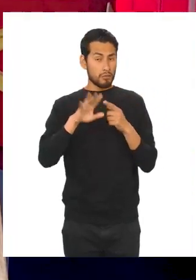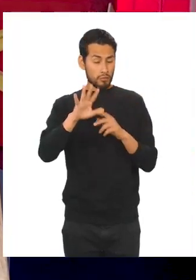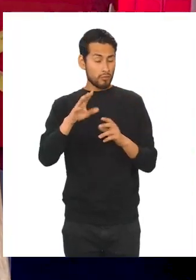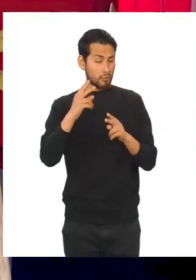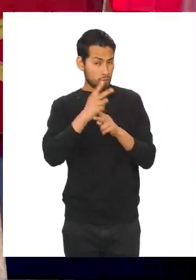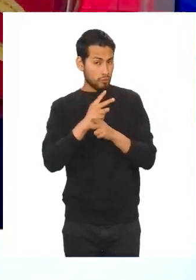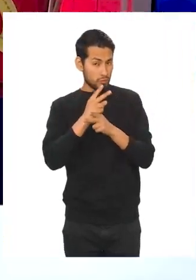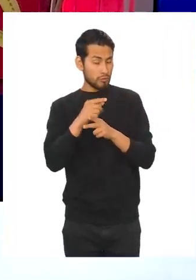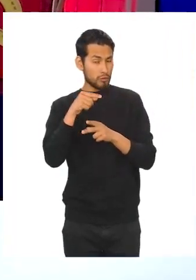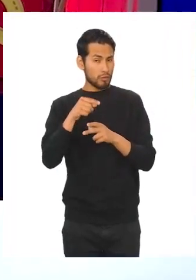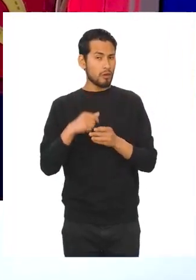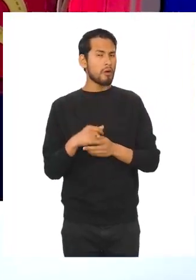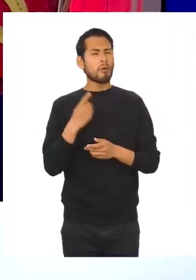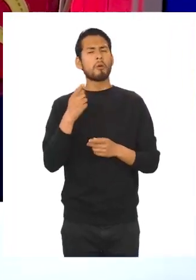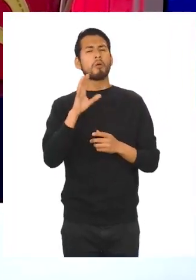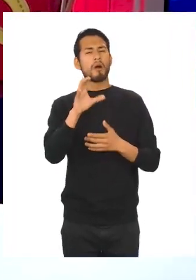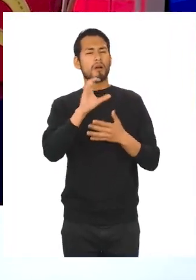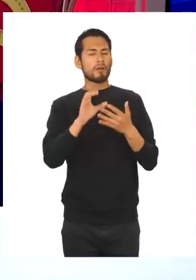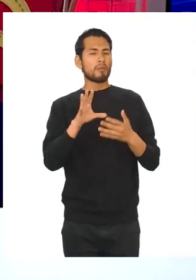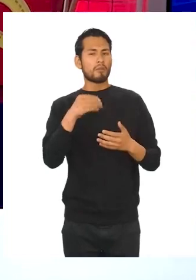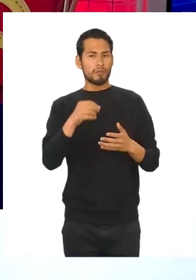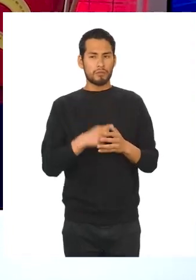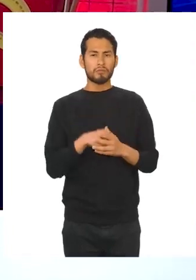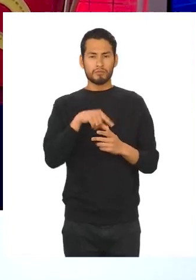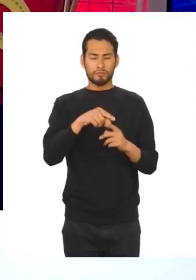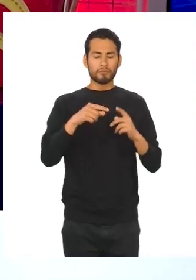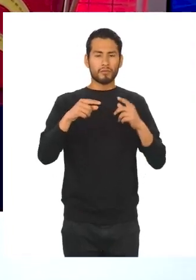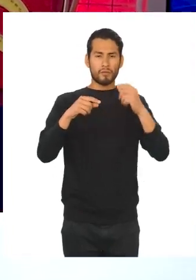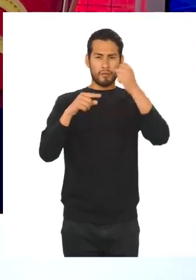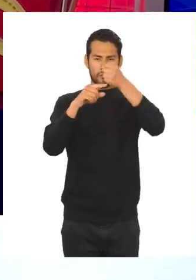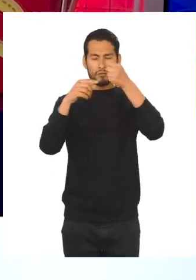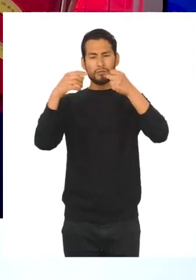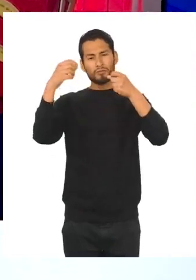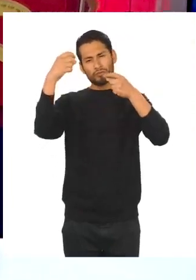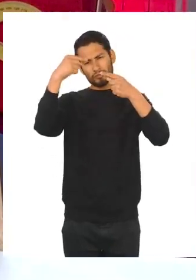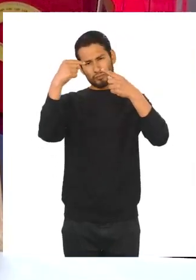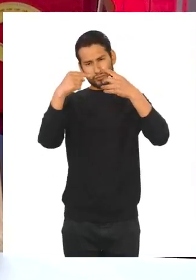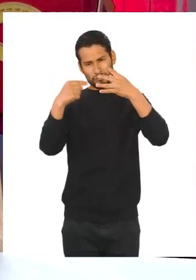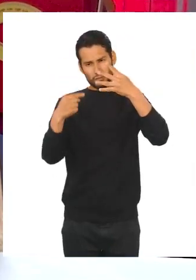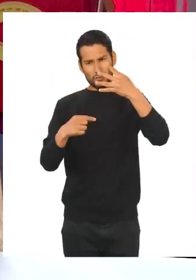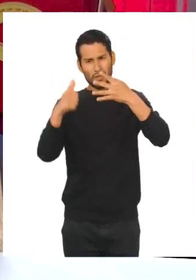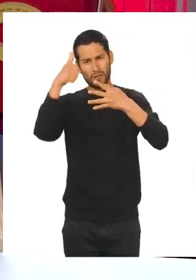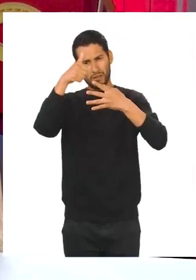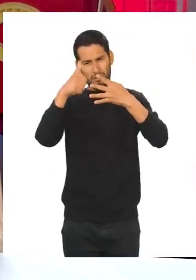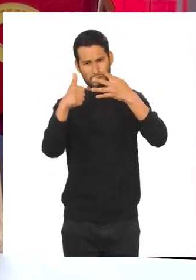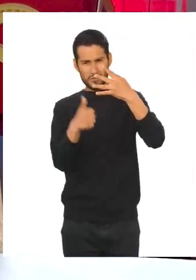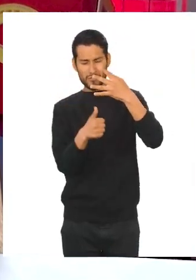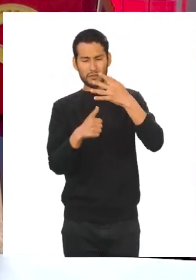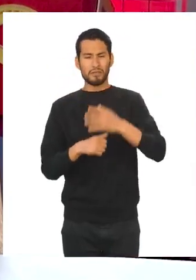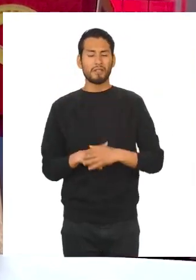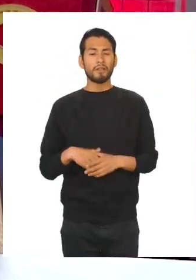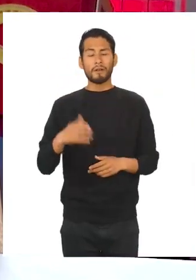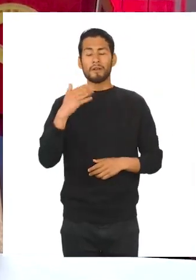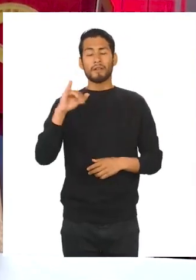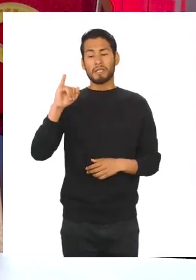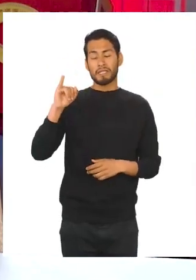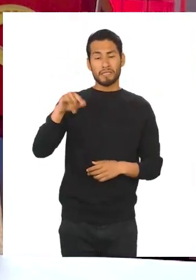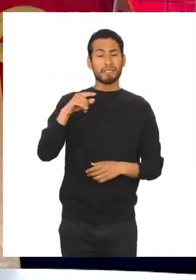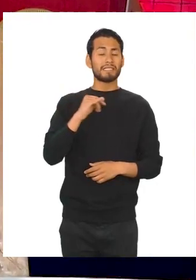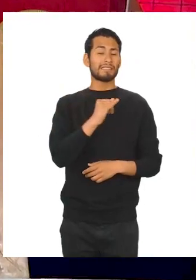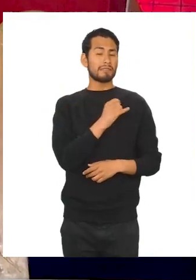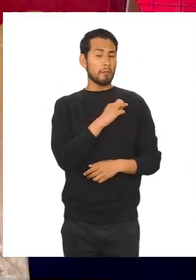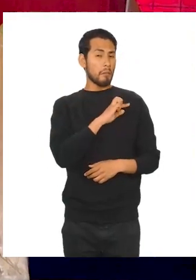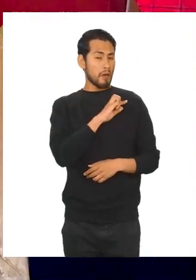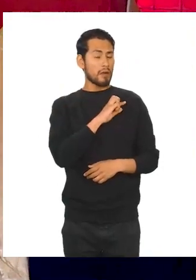ordinales. Estas se caracterizan porque tienen un grado de jerarquización. Por ejemplo, el grado de instrucción. Primaria,